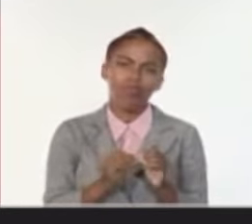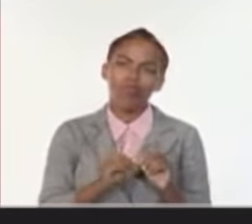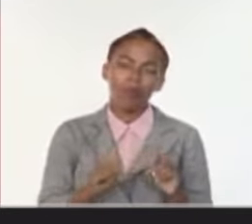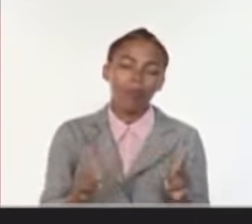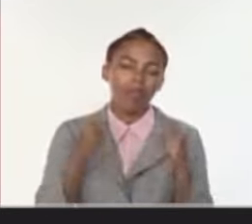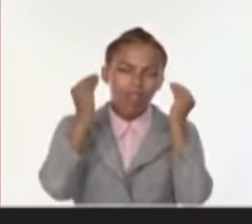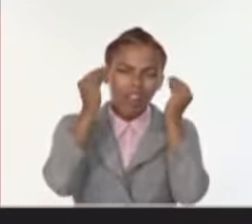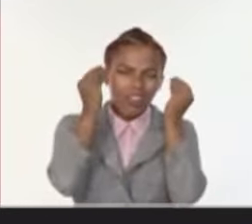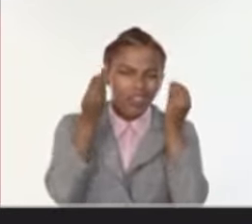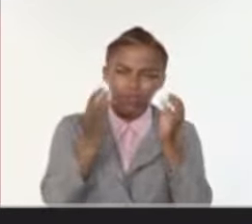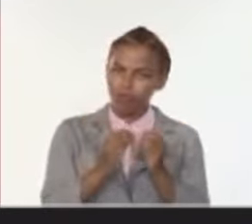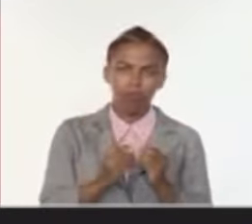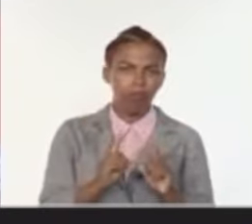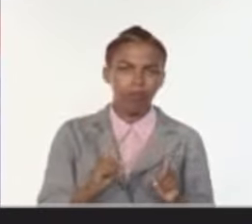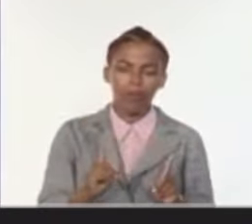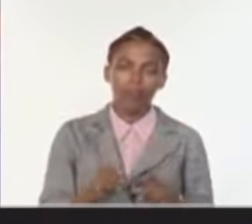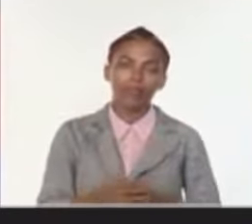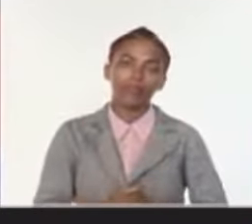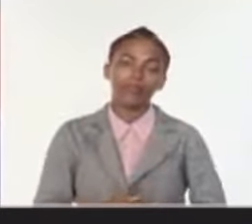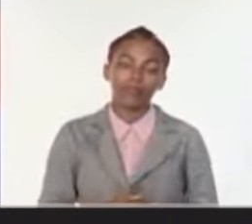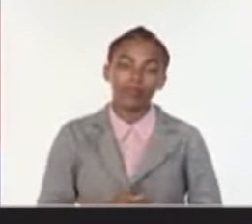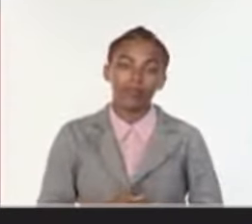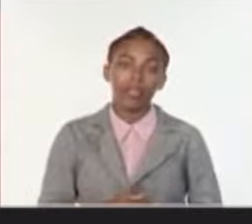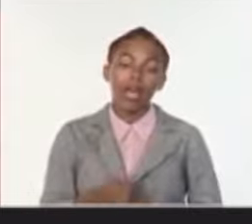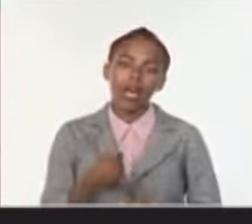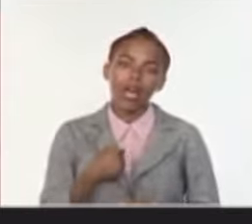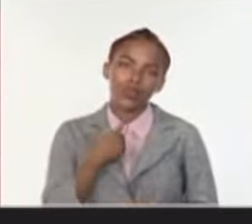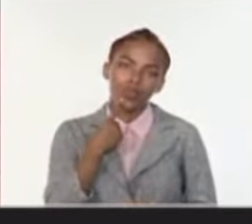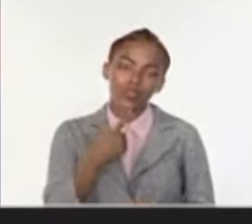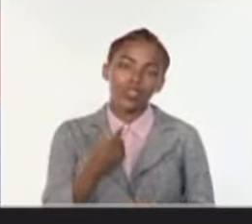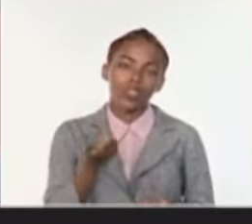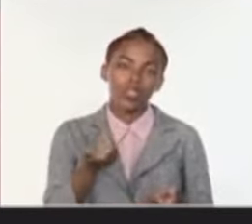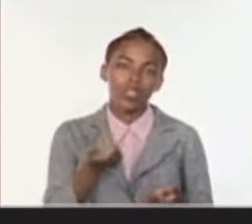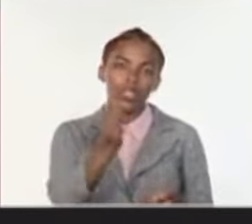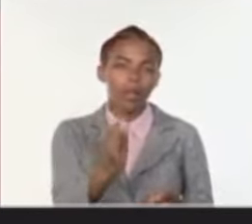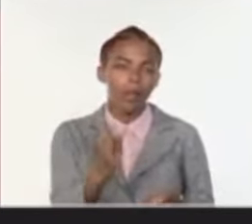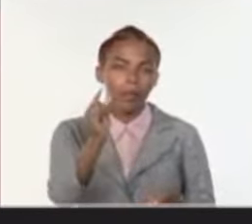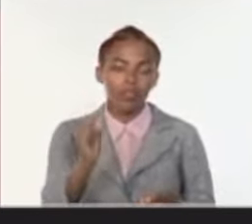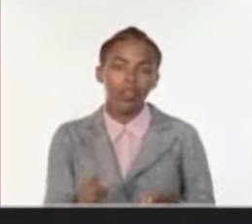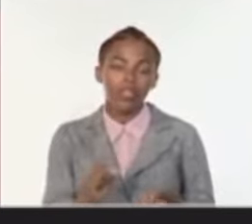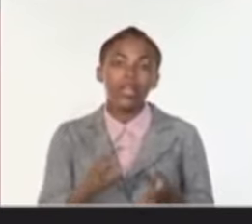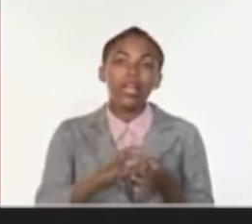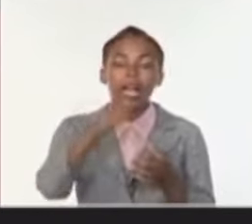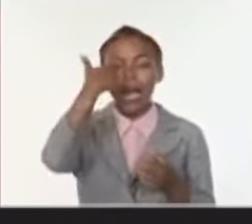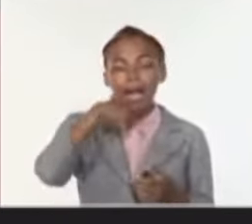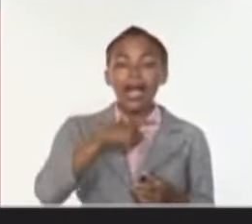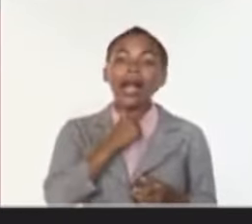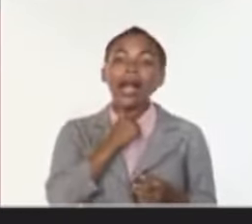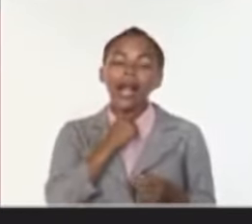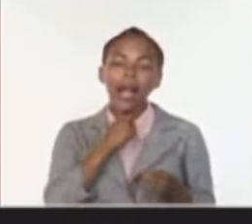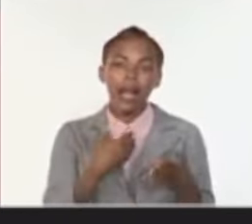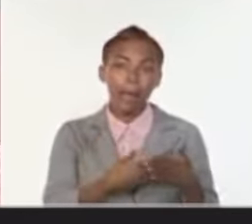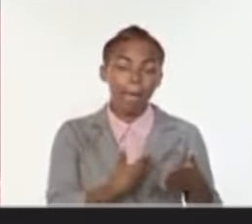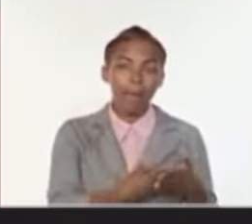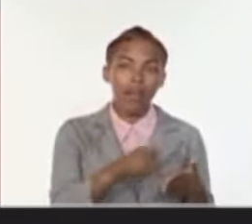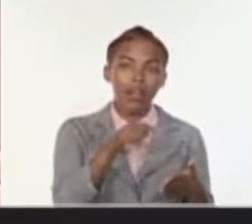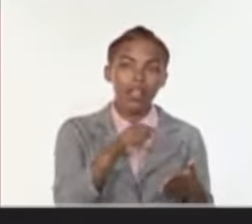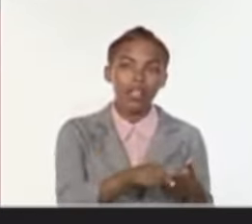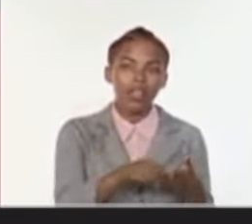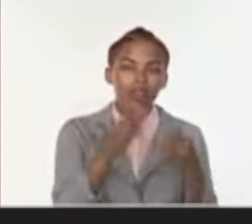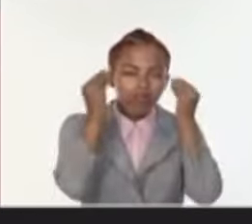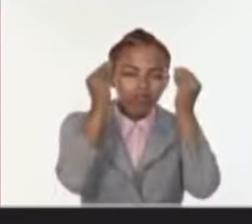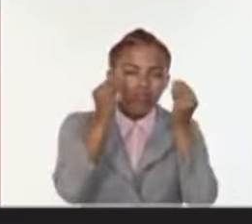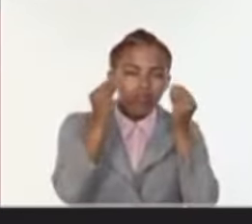análisis. No obstante ello, los compañeros del GAE, los compañeros de la tienda se han ocupado de analizar y han